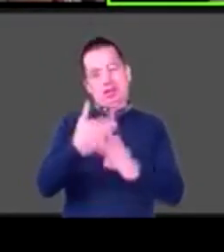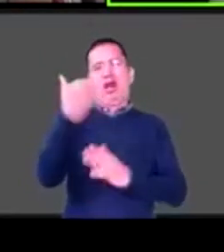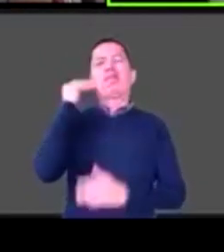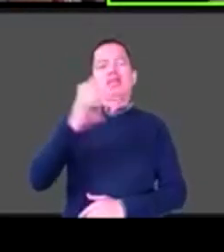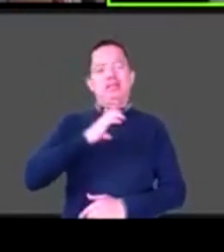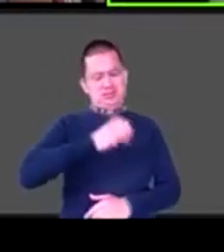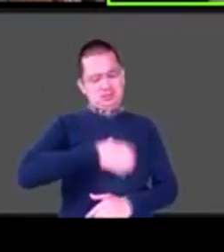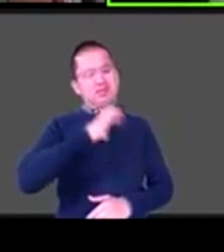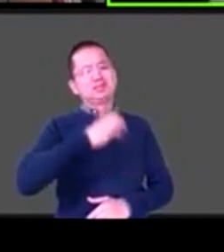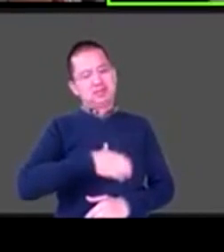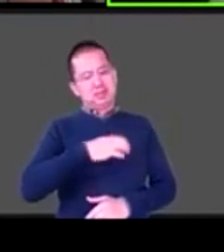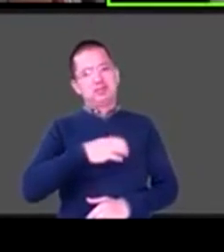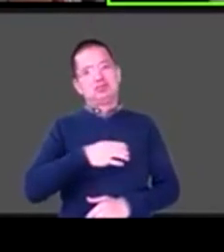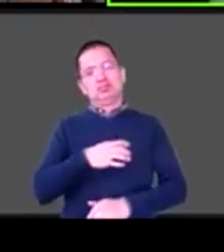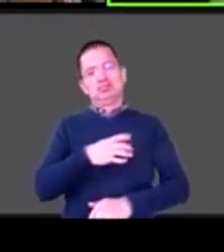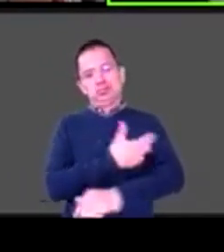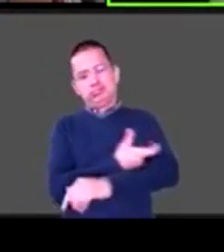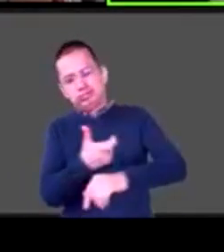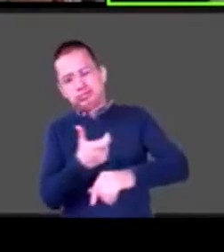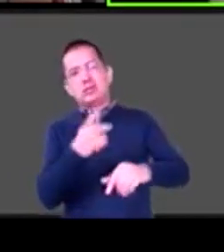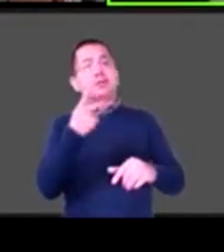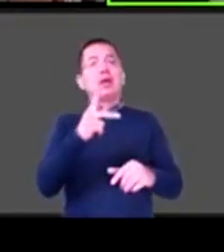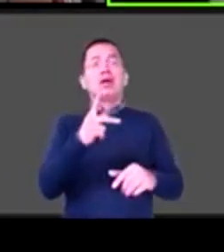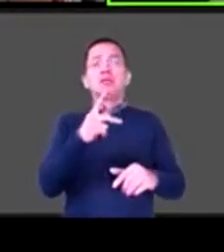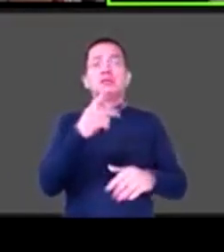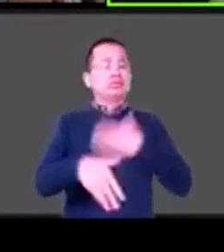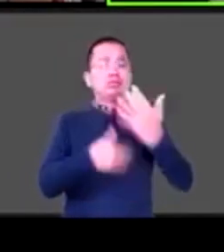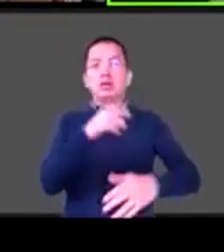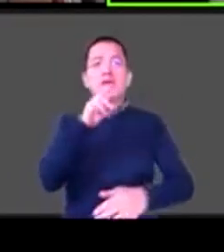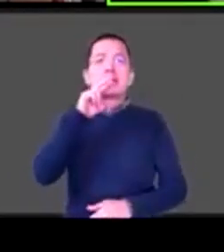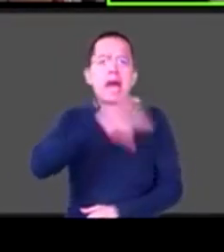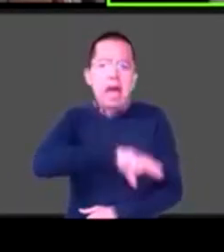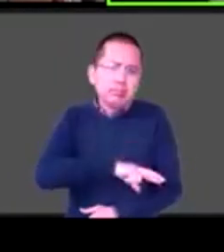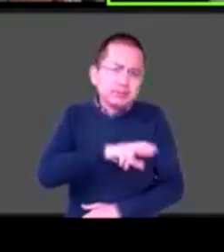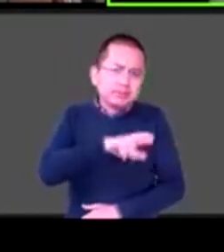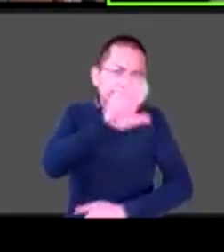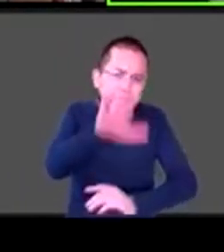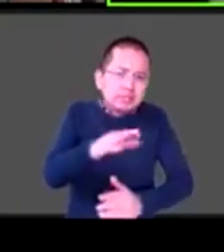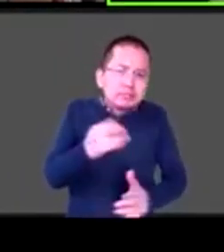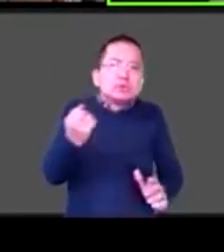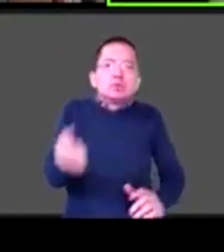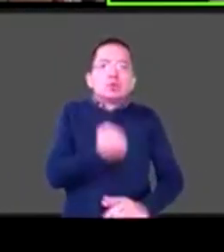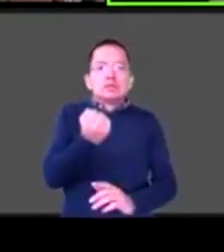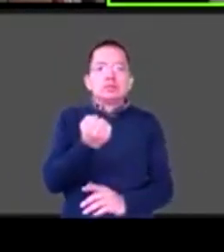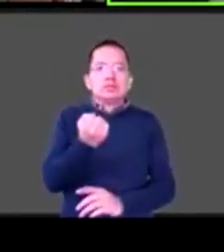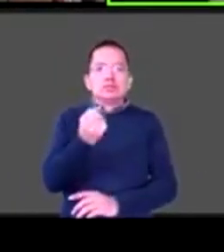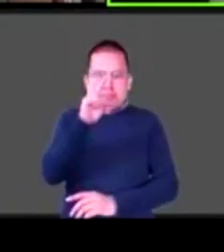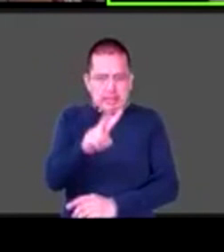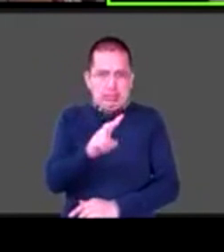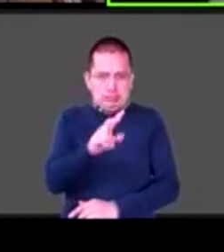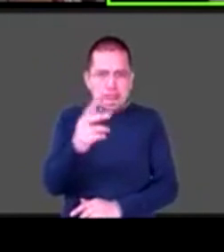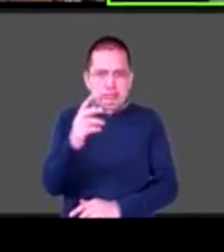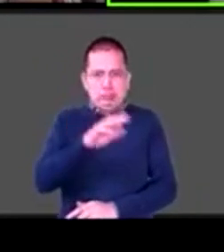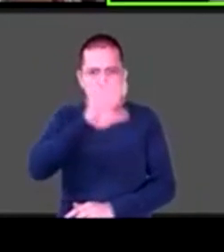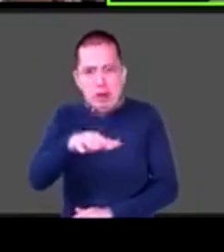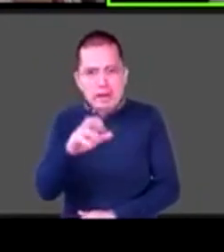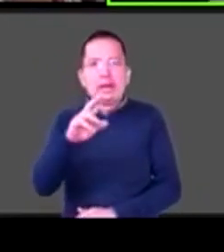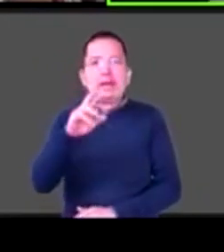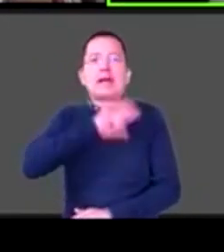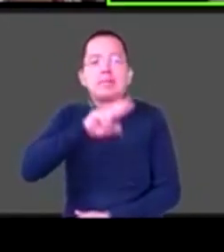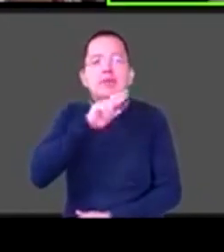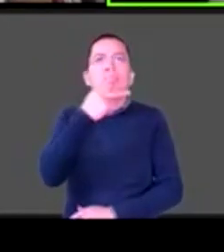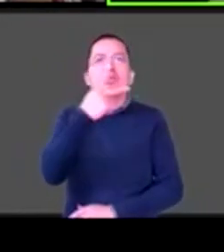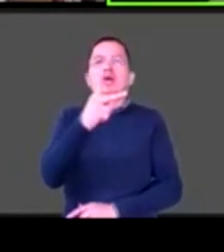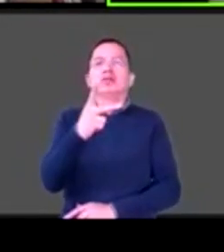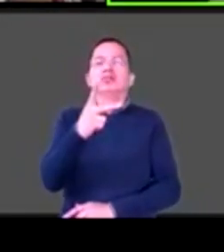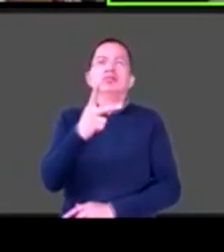fue rápido y todo, pues, también fue un shock, ¿no? O sea, le puedo ayudar como compartiendo esos recursos. Creo que es